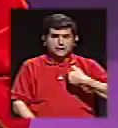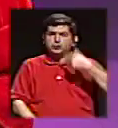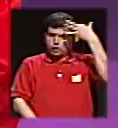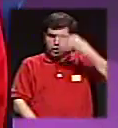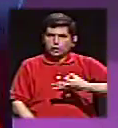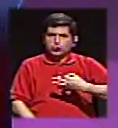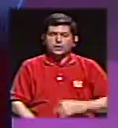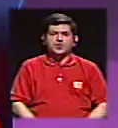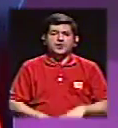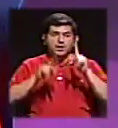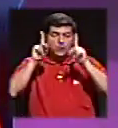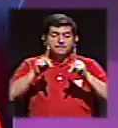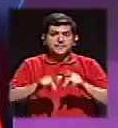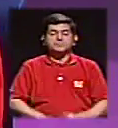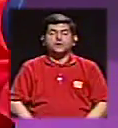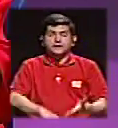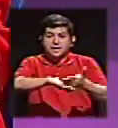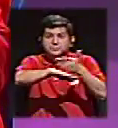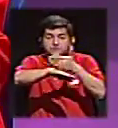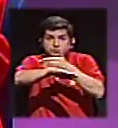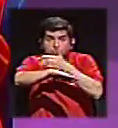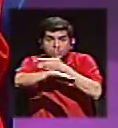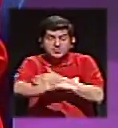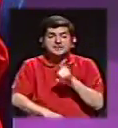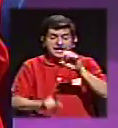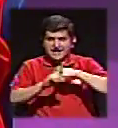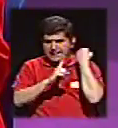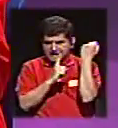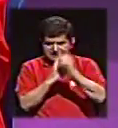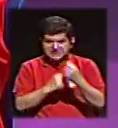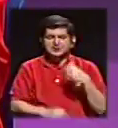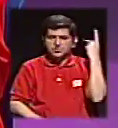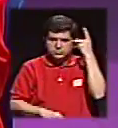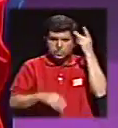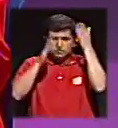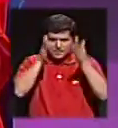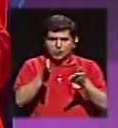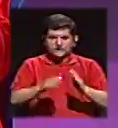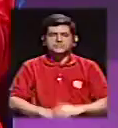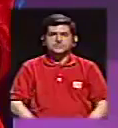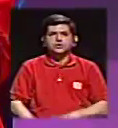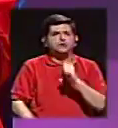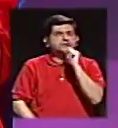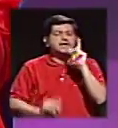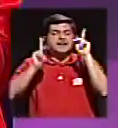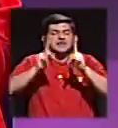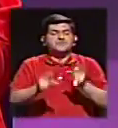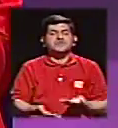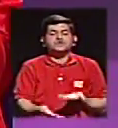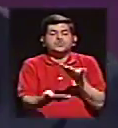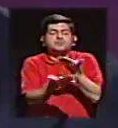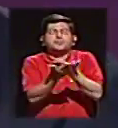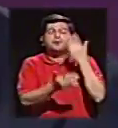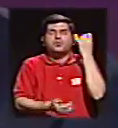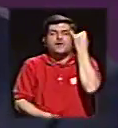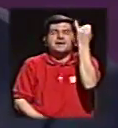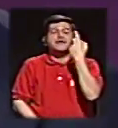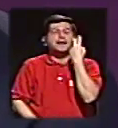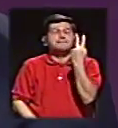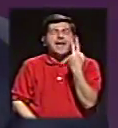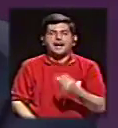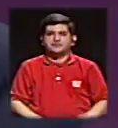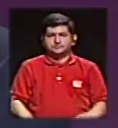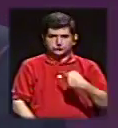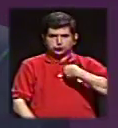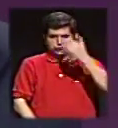definitivamente los que van a repuntar en la carrera de caballos, esta de los políticos, es el que ofrezca ideas, el que diga, vea,